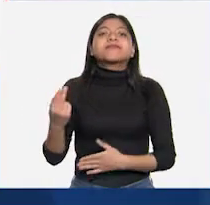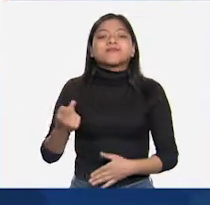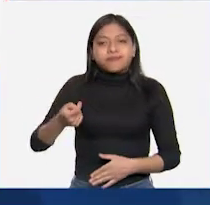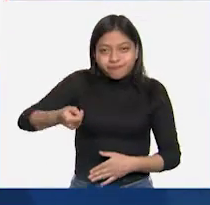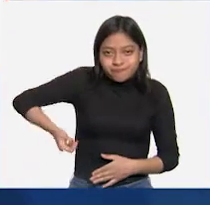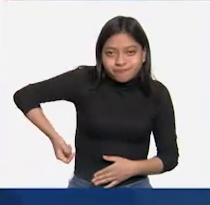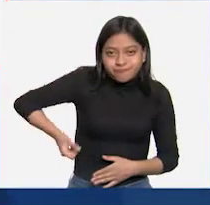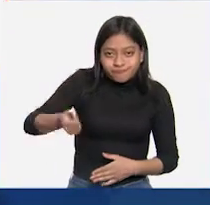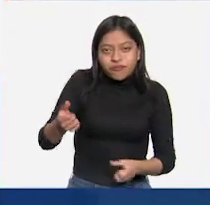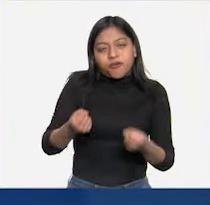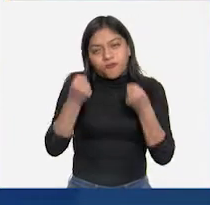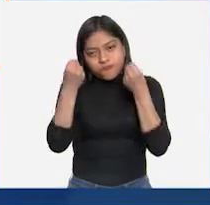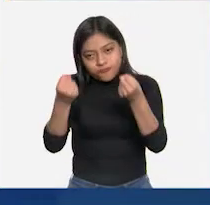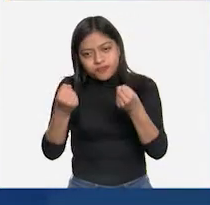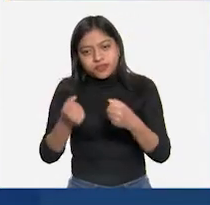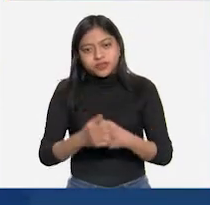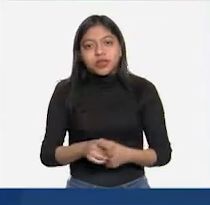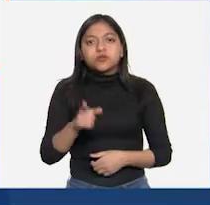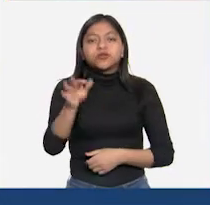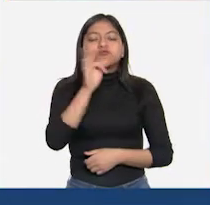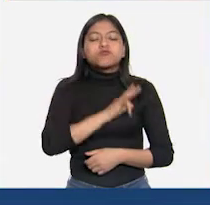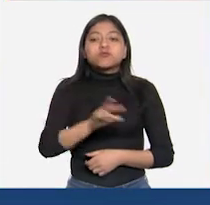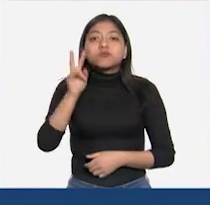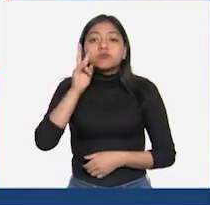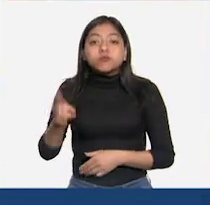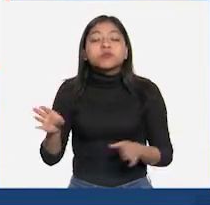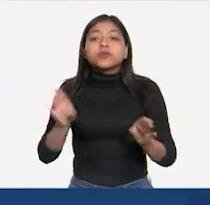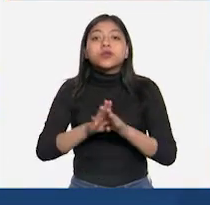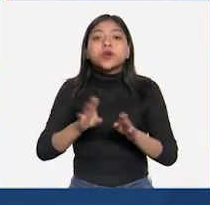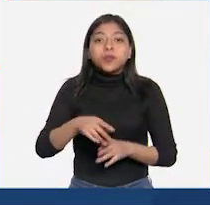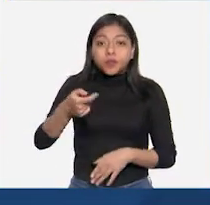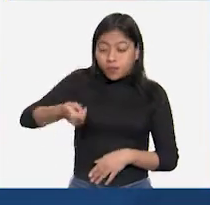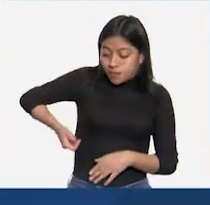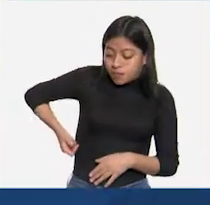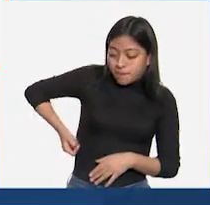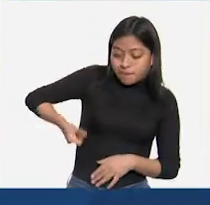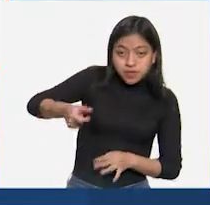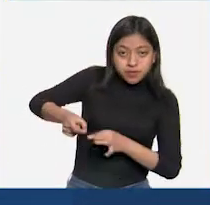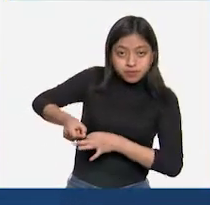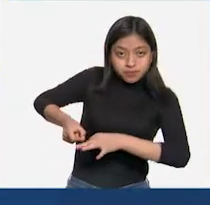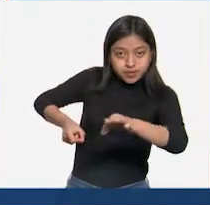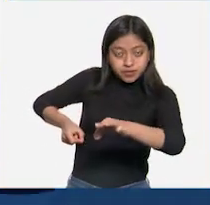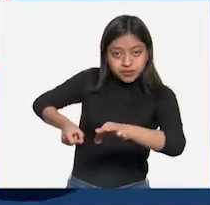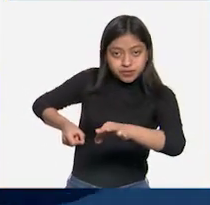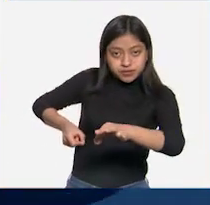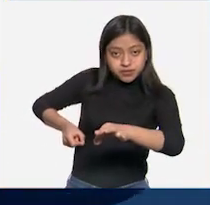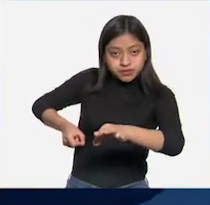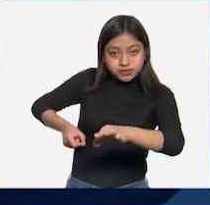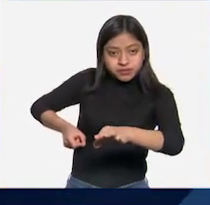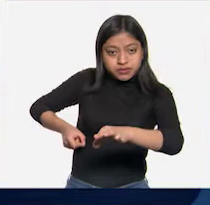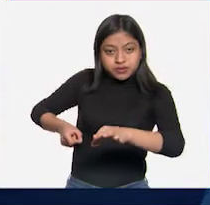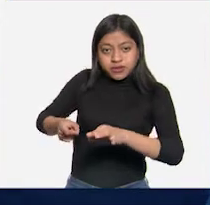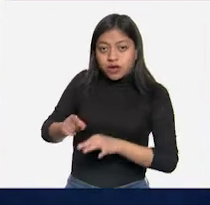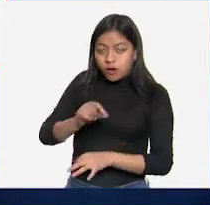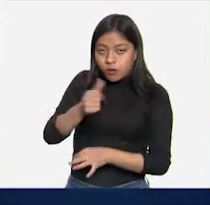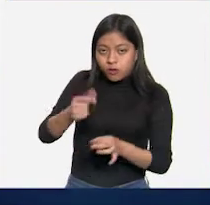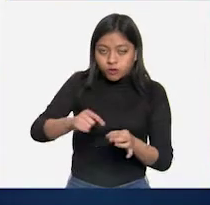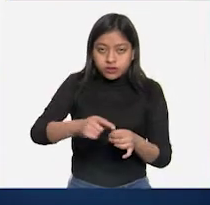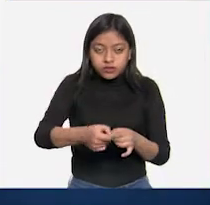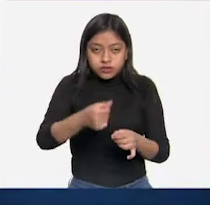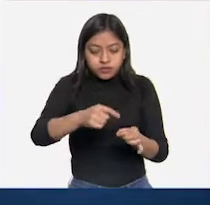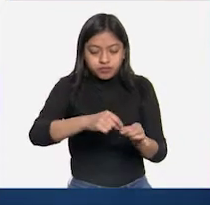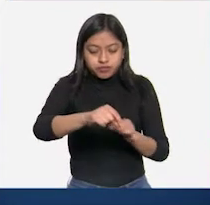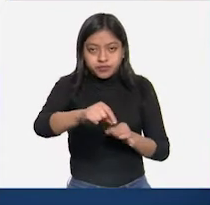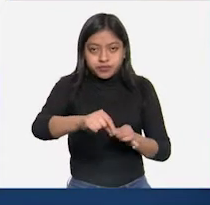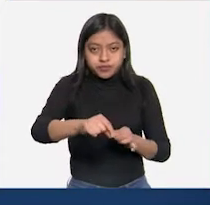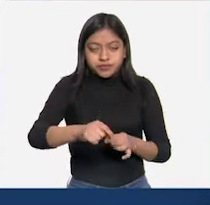fuerza. Y esto lo podemos percibir cuando una canica se mueve en línea recta. Después choca con otra y se desvía.